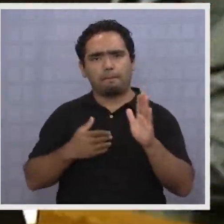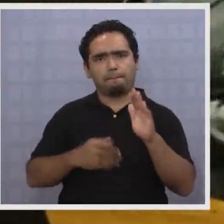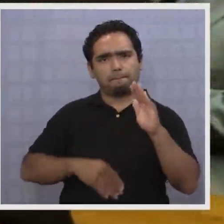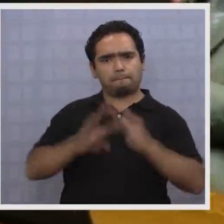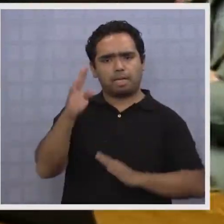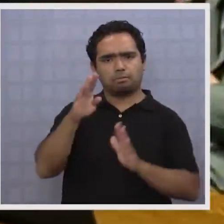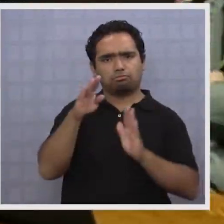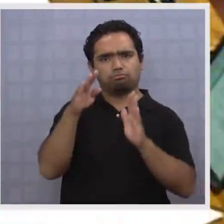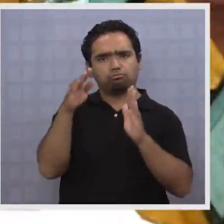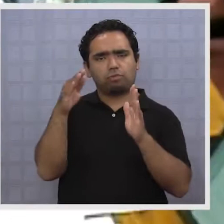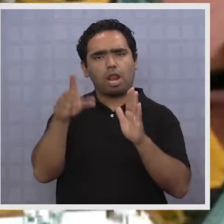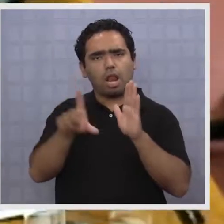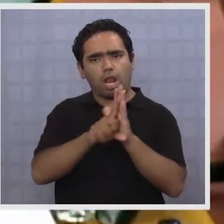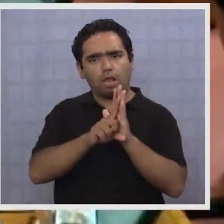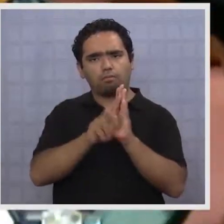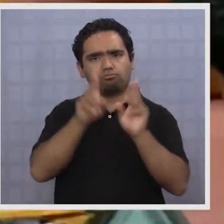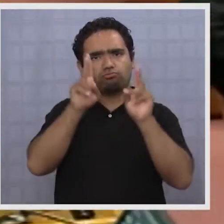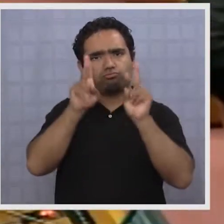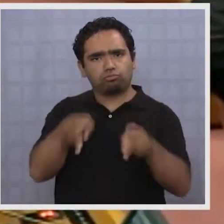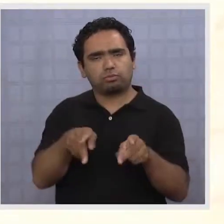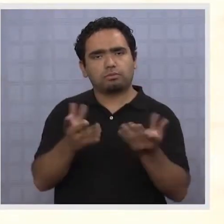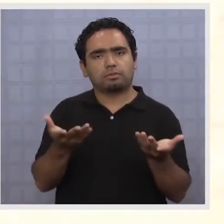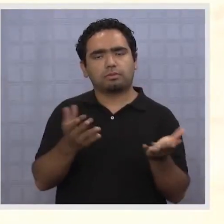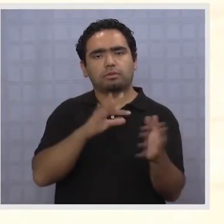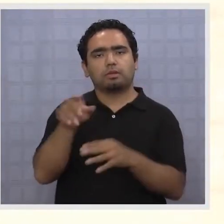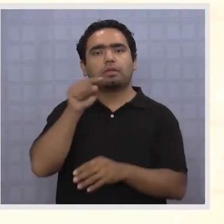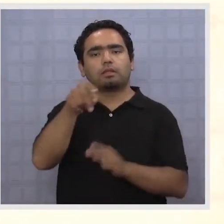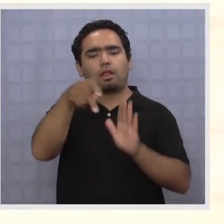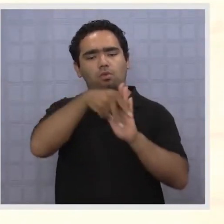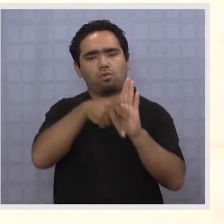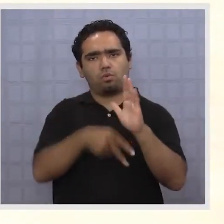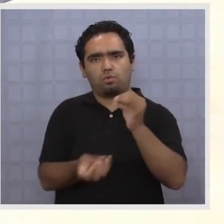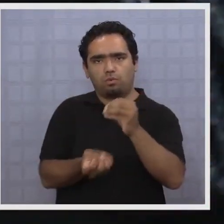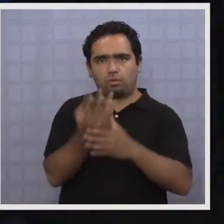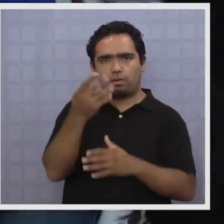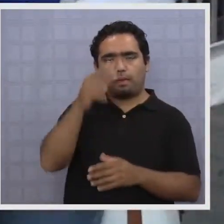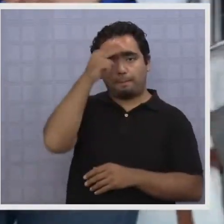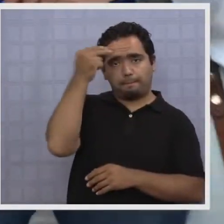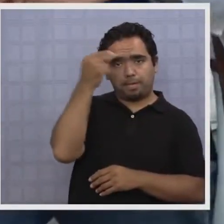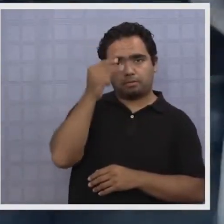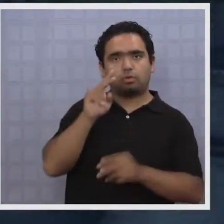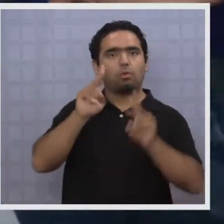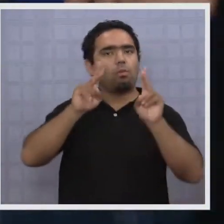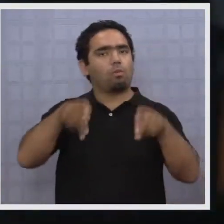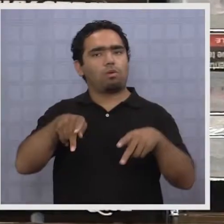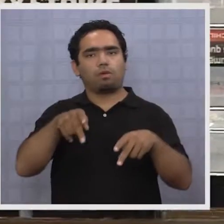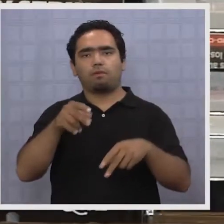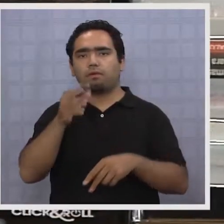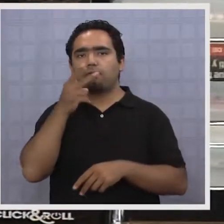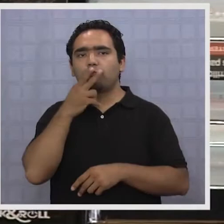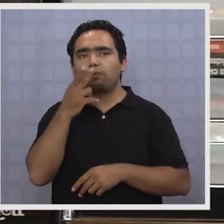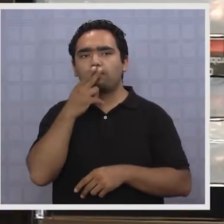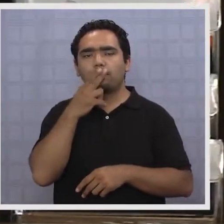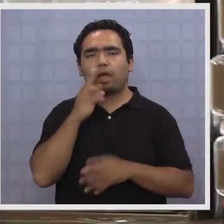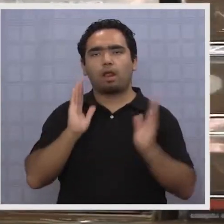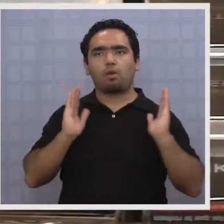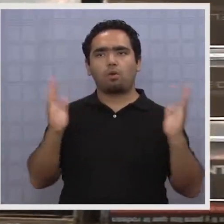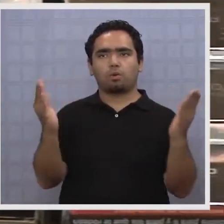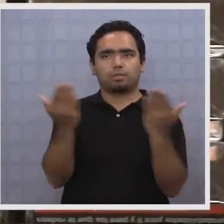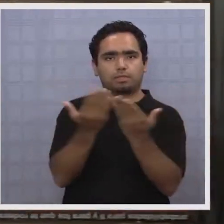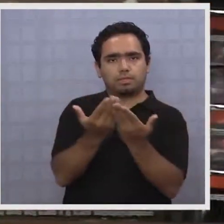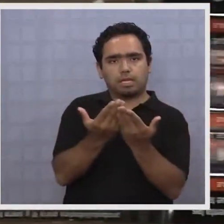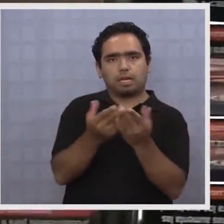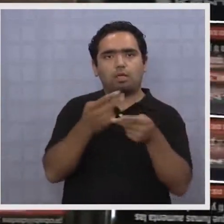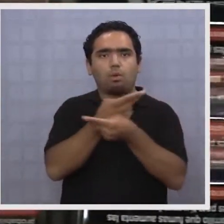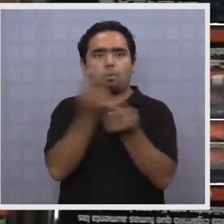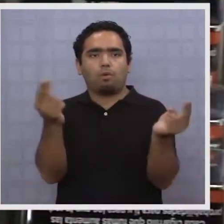lugares aptos para fumar. Con esta nueva normativa se espera que a partir de marzo esté prohibido fumar en espacios públicos cerrados y en